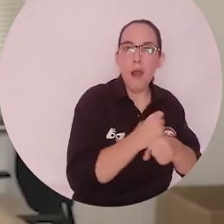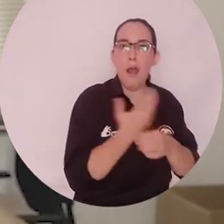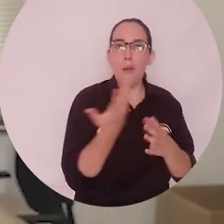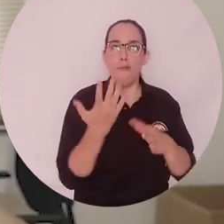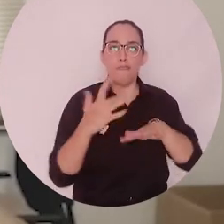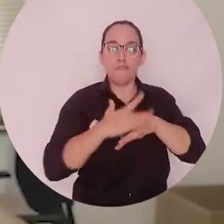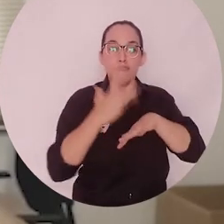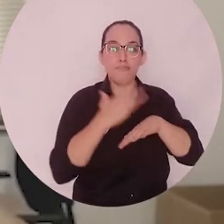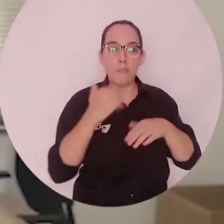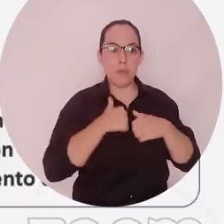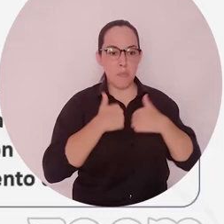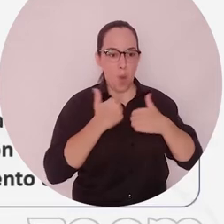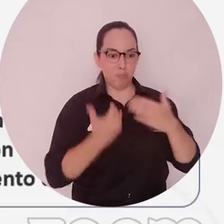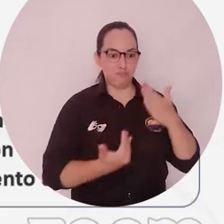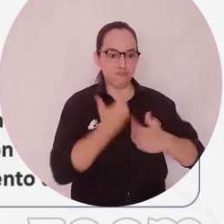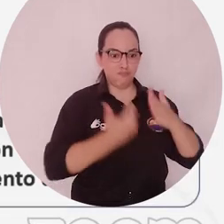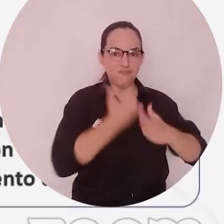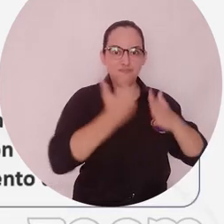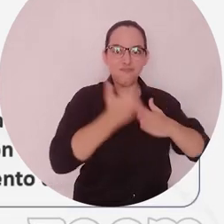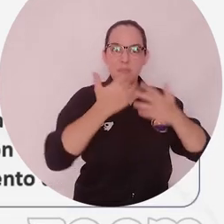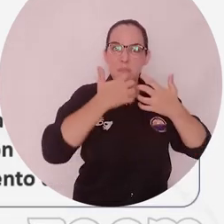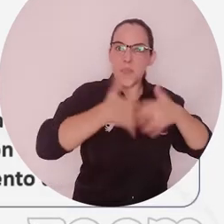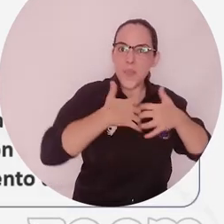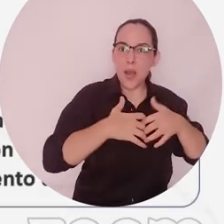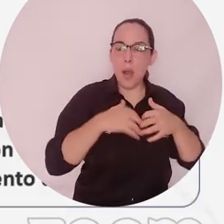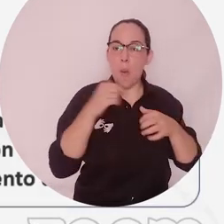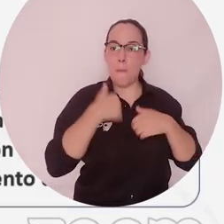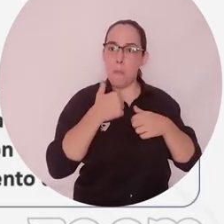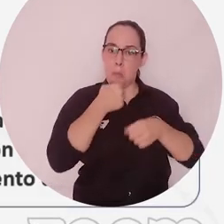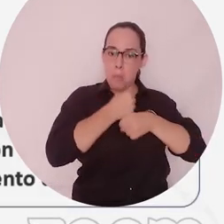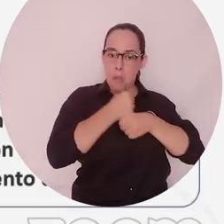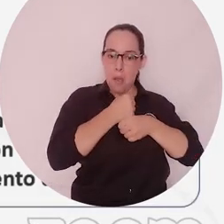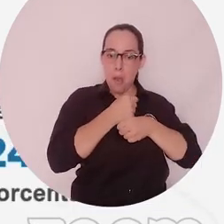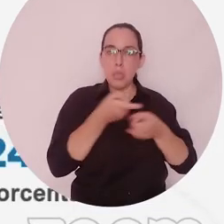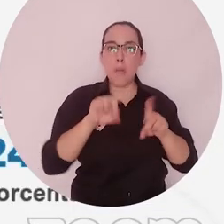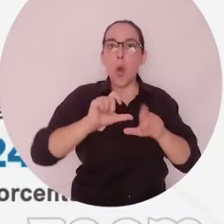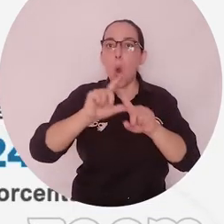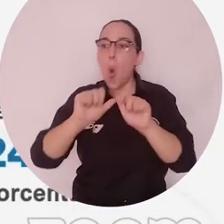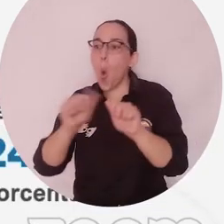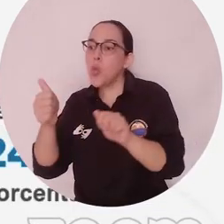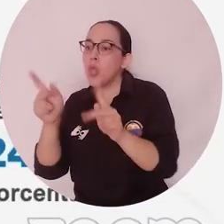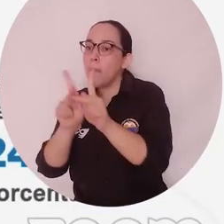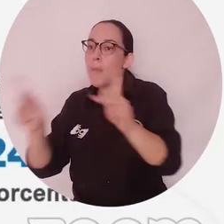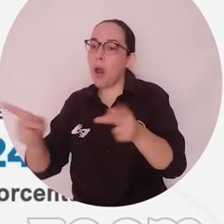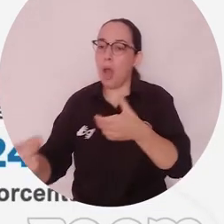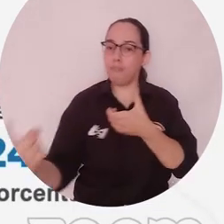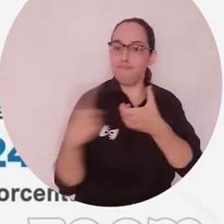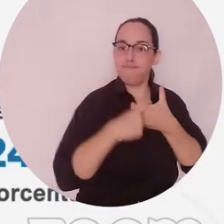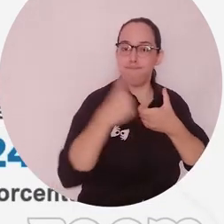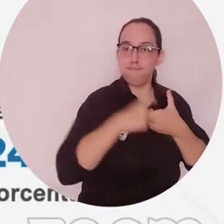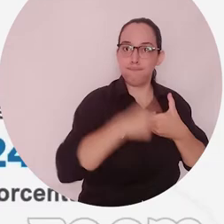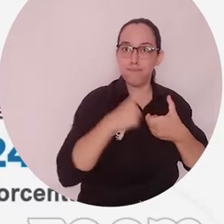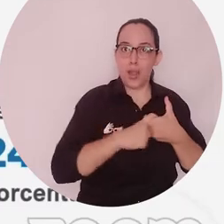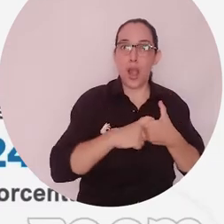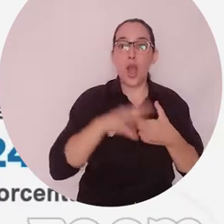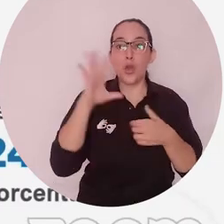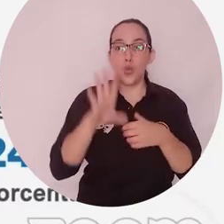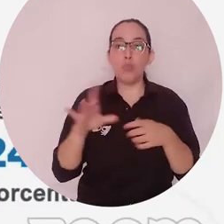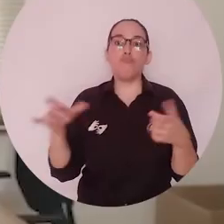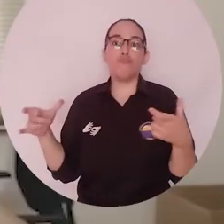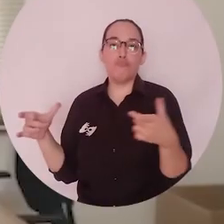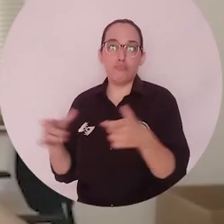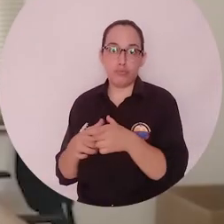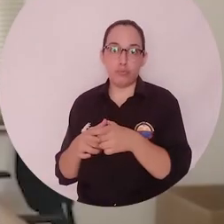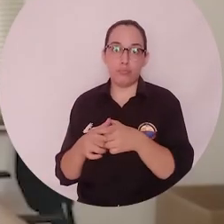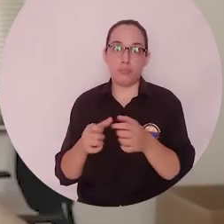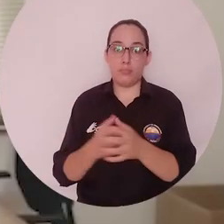no solo emplearse, sino también emplear a otras personas y dinamizar el mercado. Y por supuesto, abrirse campo en este